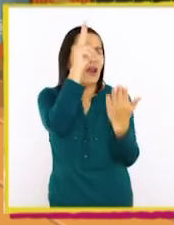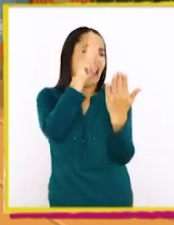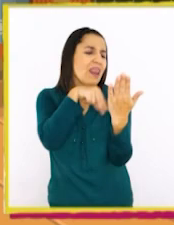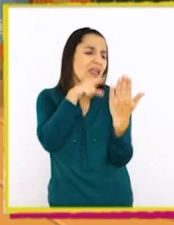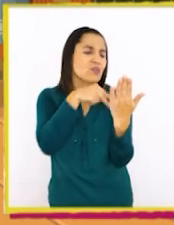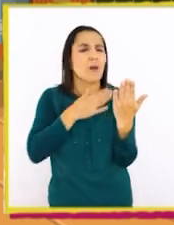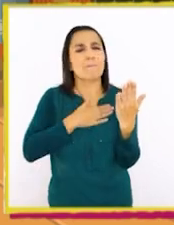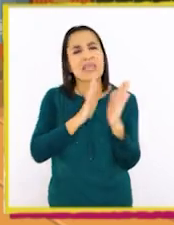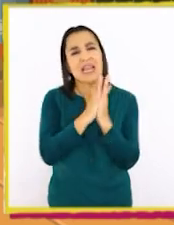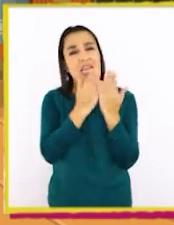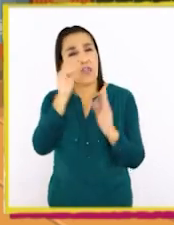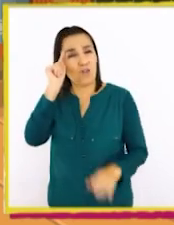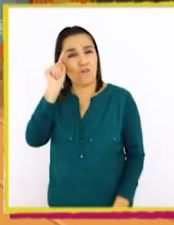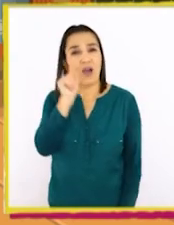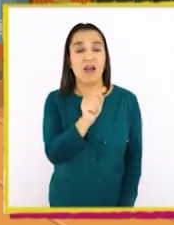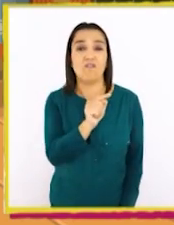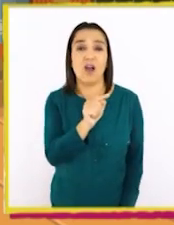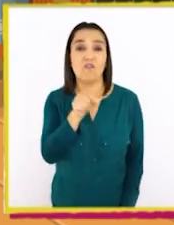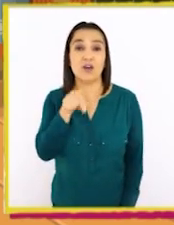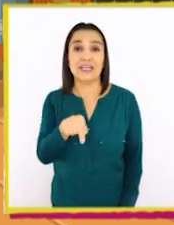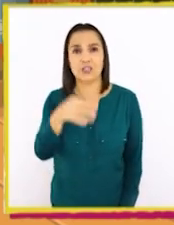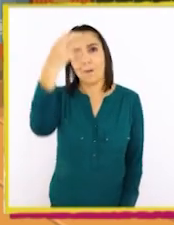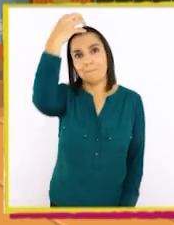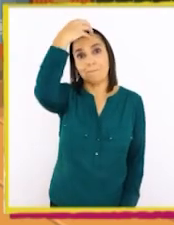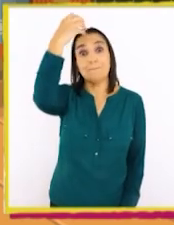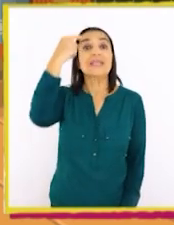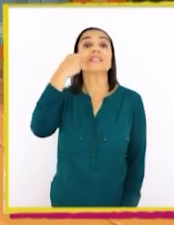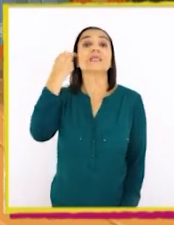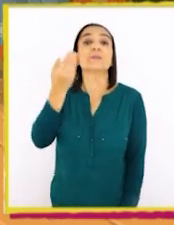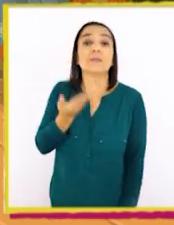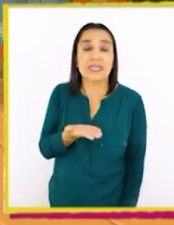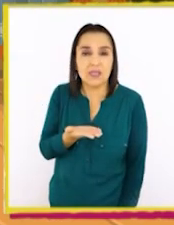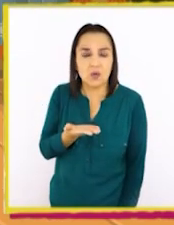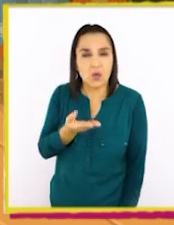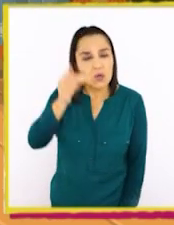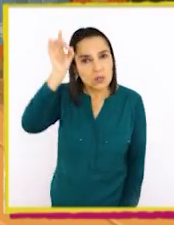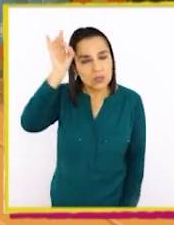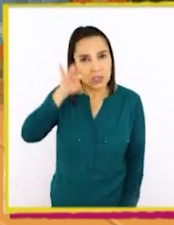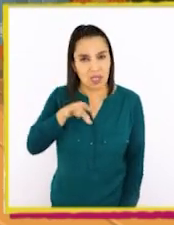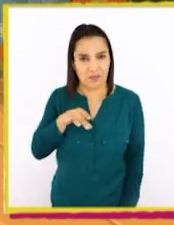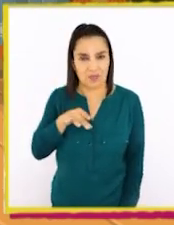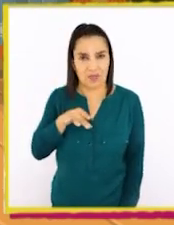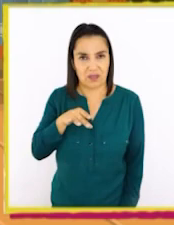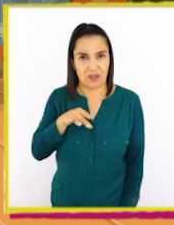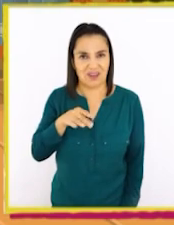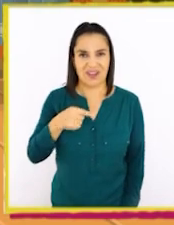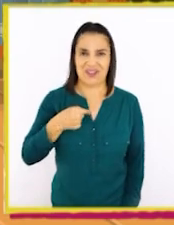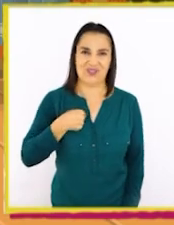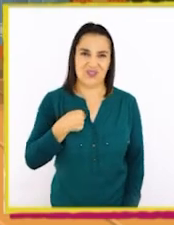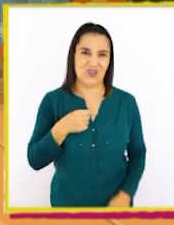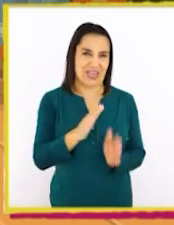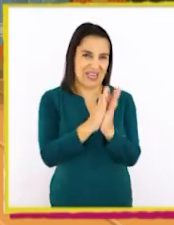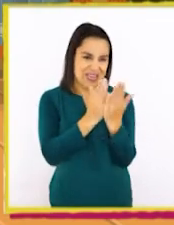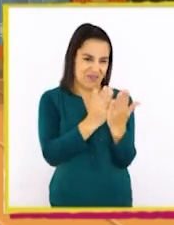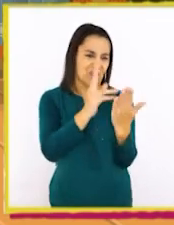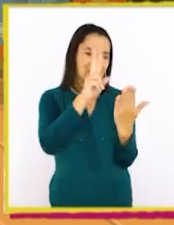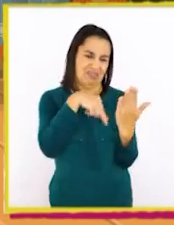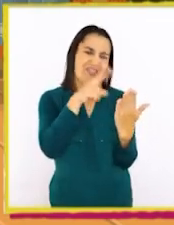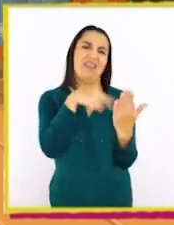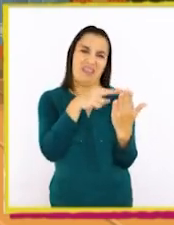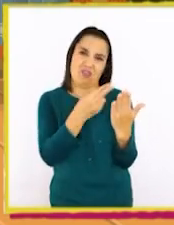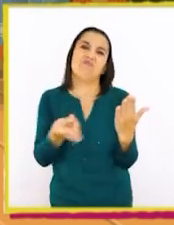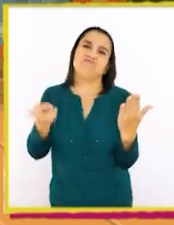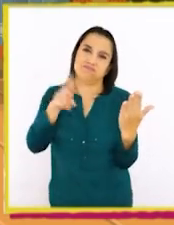y de mi libro favorito, ¡El Principito! Pero, ¿saben? Yo ya lo he leído muchas veces.